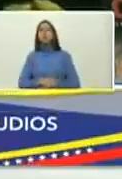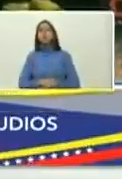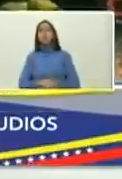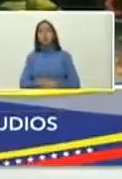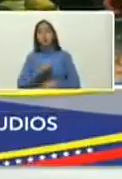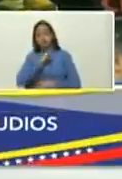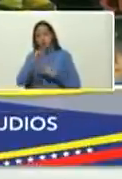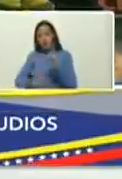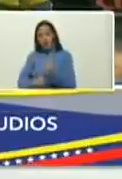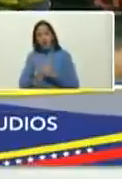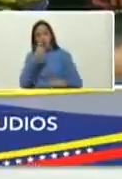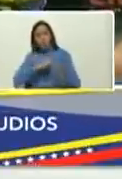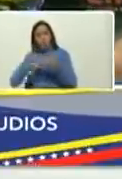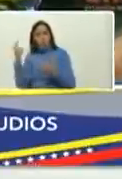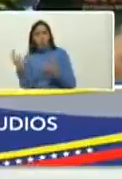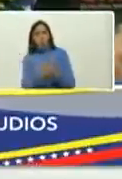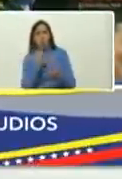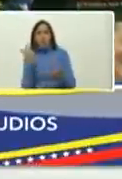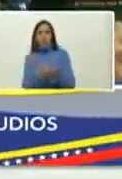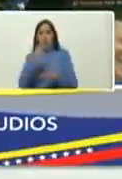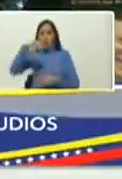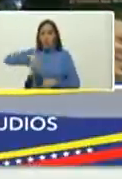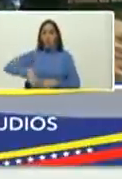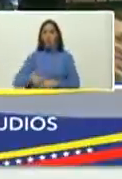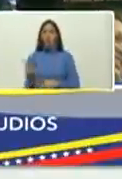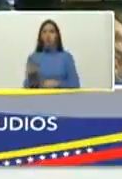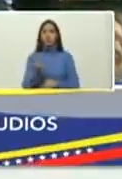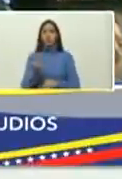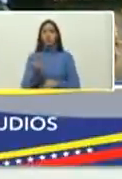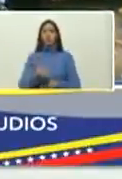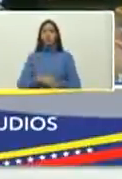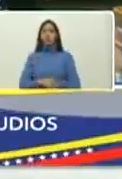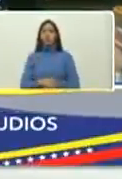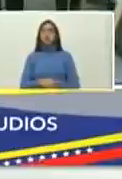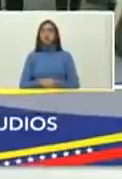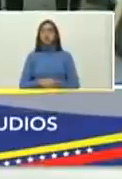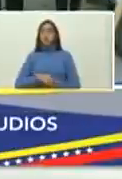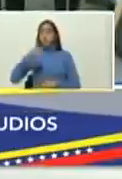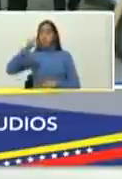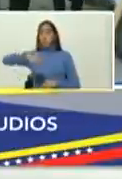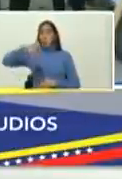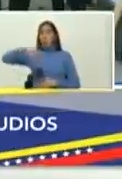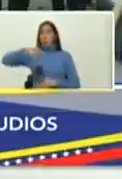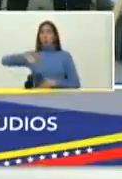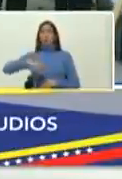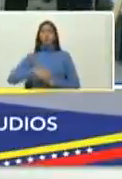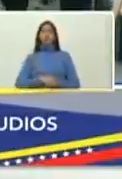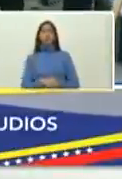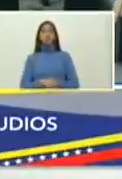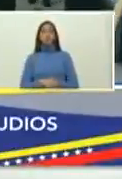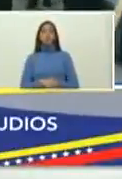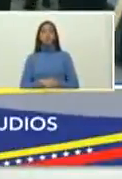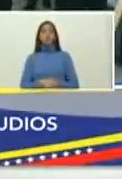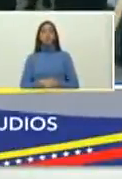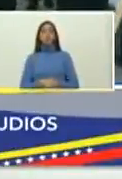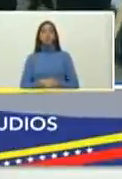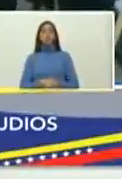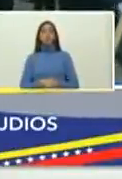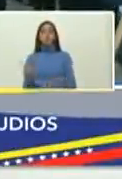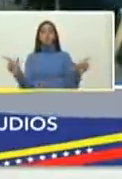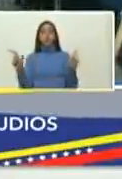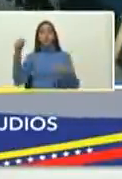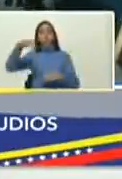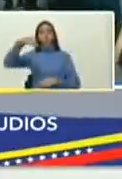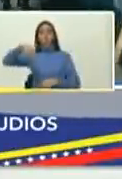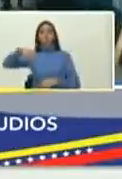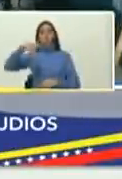Internacional del Libro de Venezuela. Hoy, en este programa dominguero,